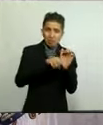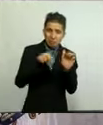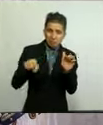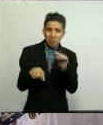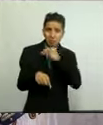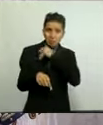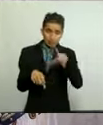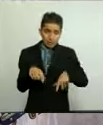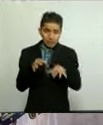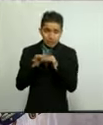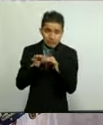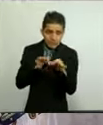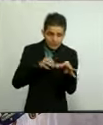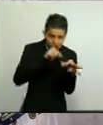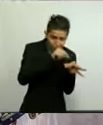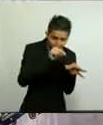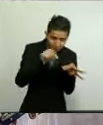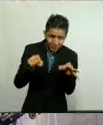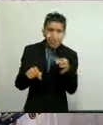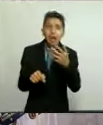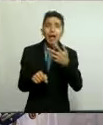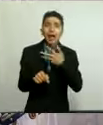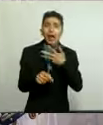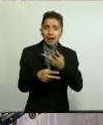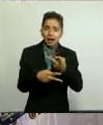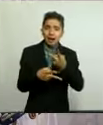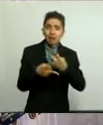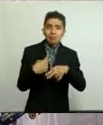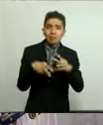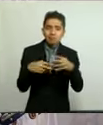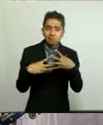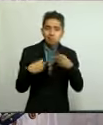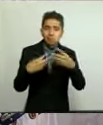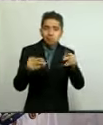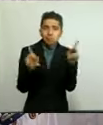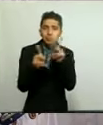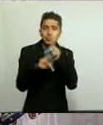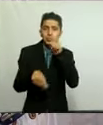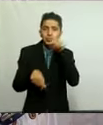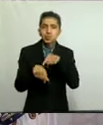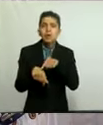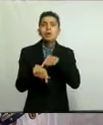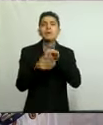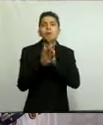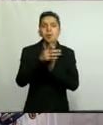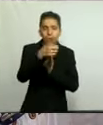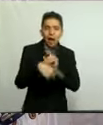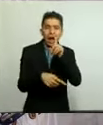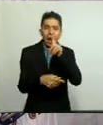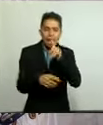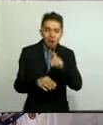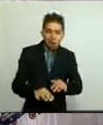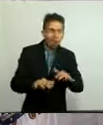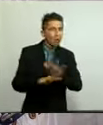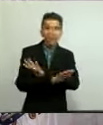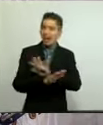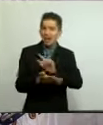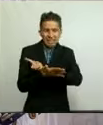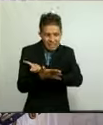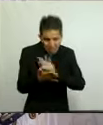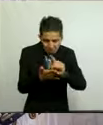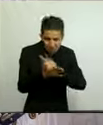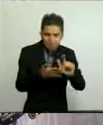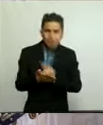municipios donde actualmente hay brotes de dengue, a mantener sus patios limpios, libres de cacharros que